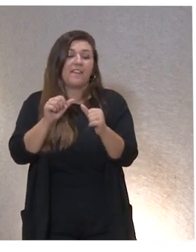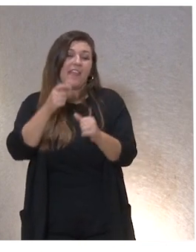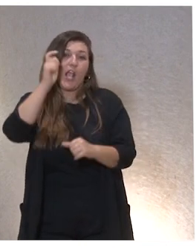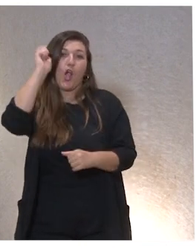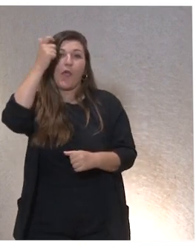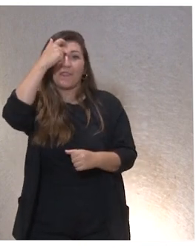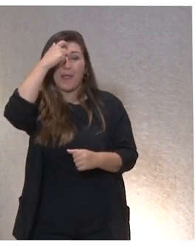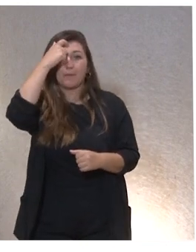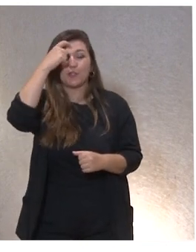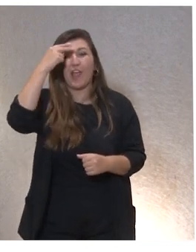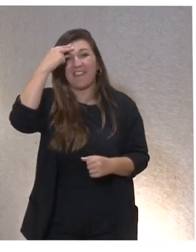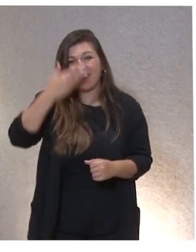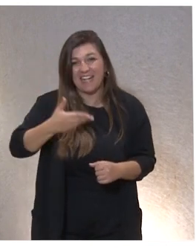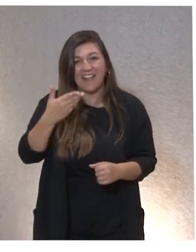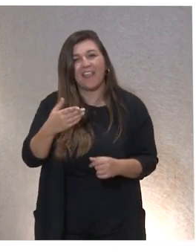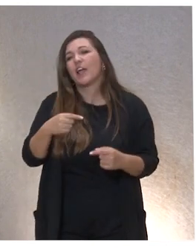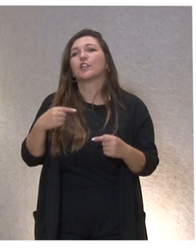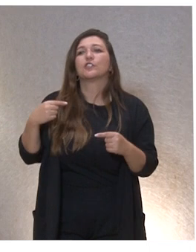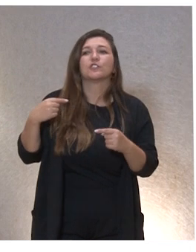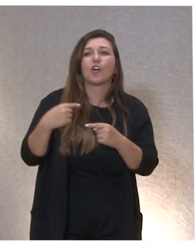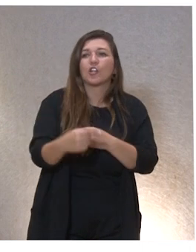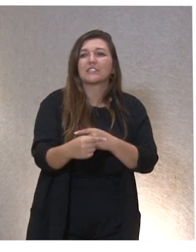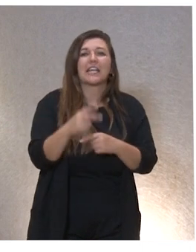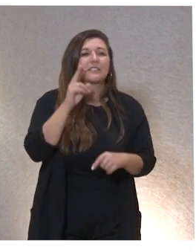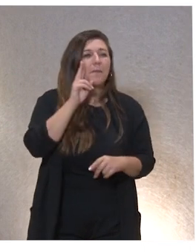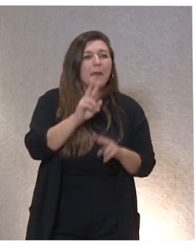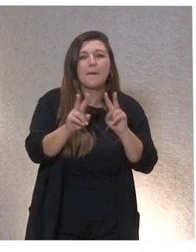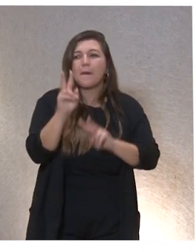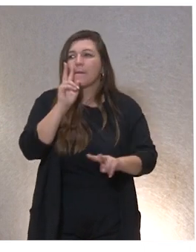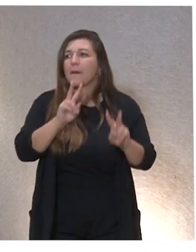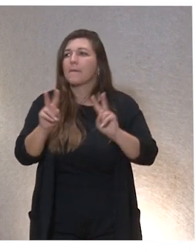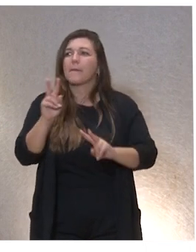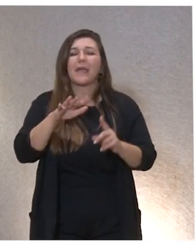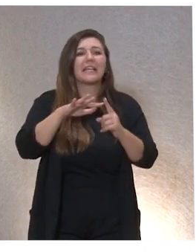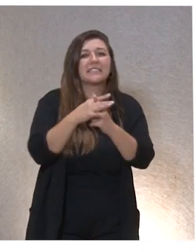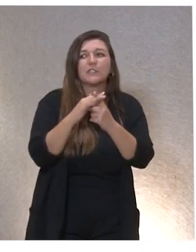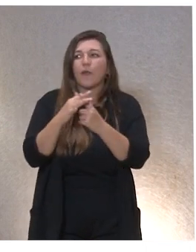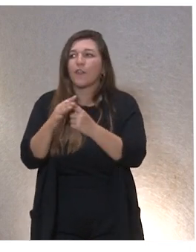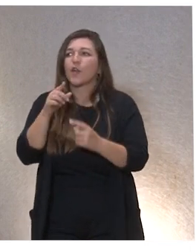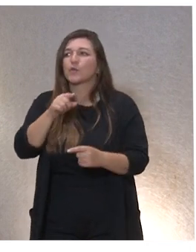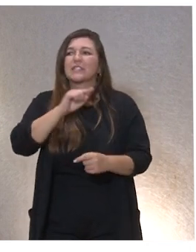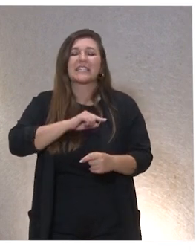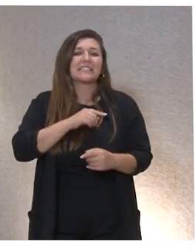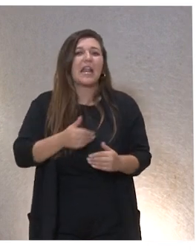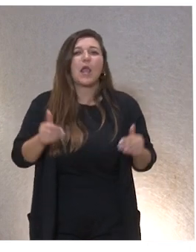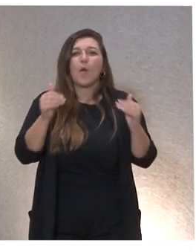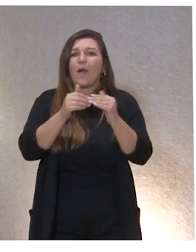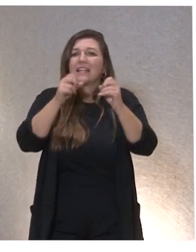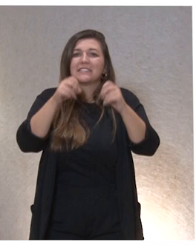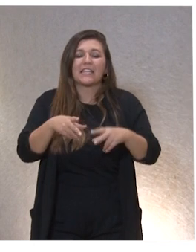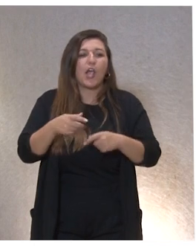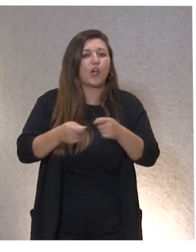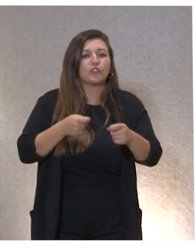y vas en tu día a día viendo qué situaciones hacen que la persona no se sienta igual y no pueda tener control,